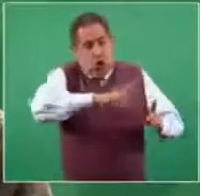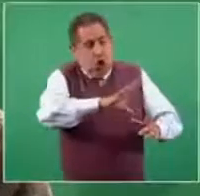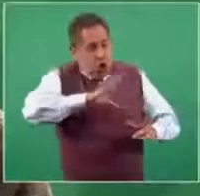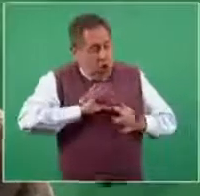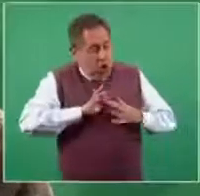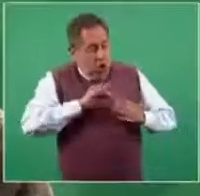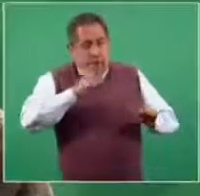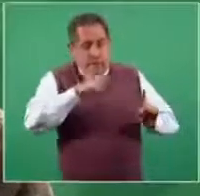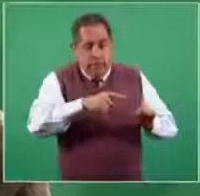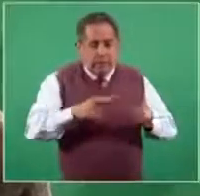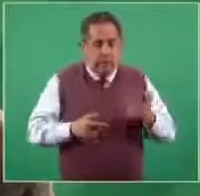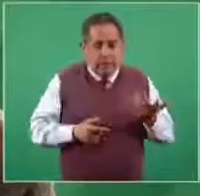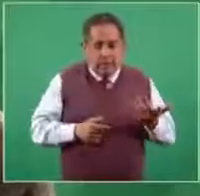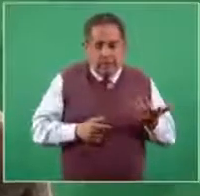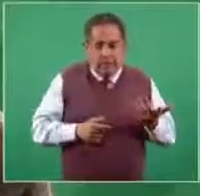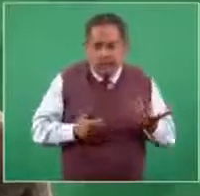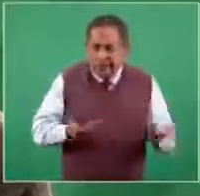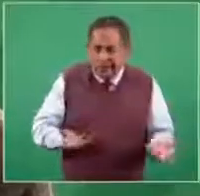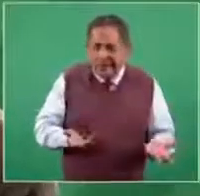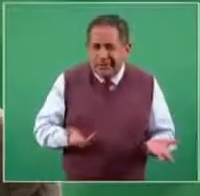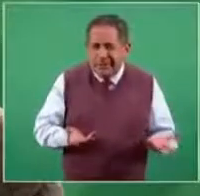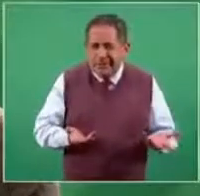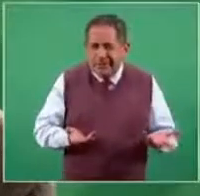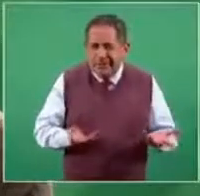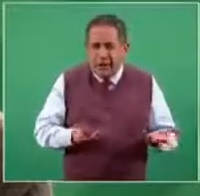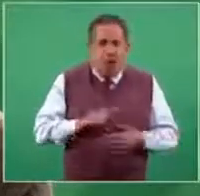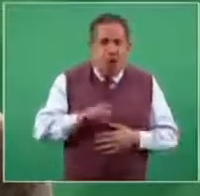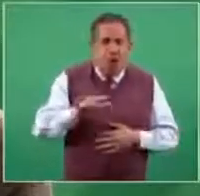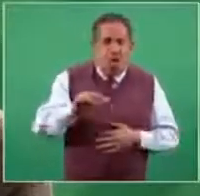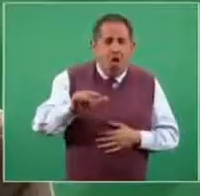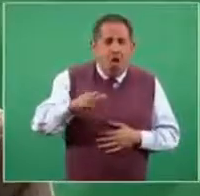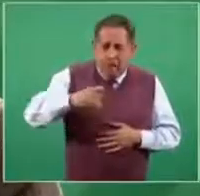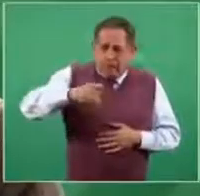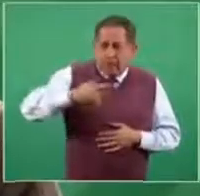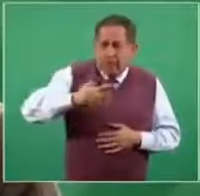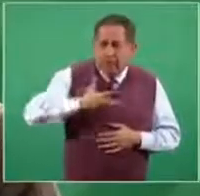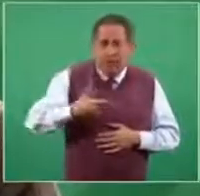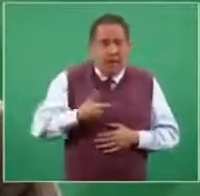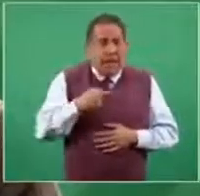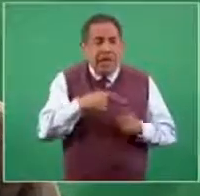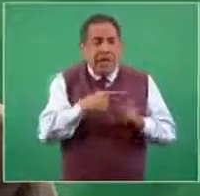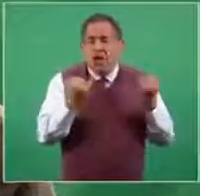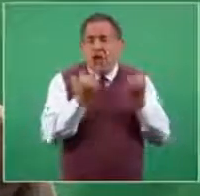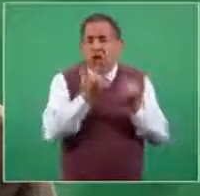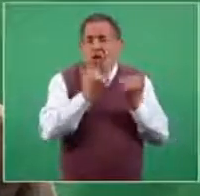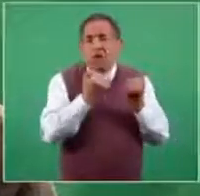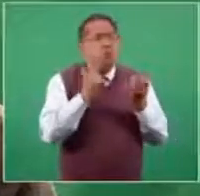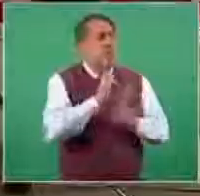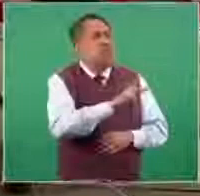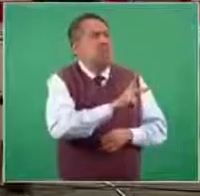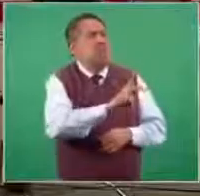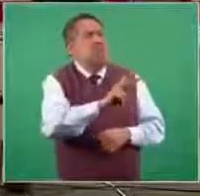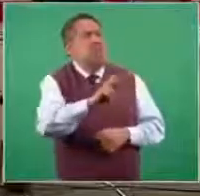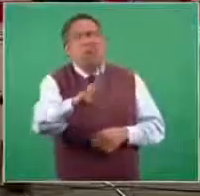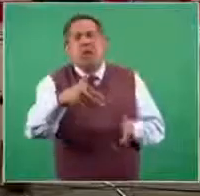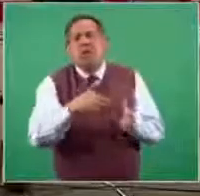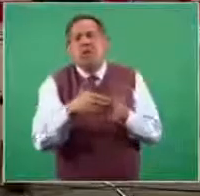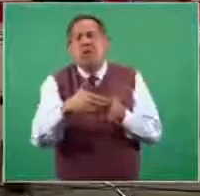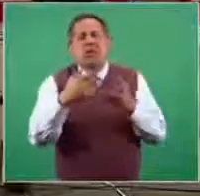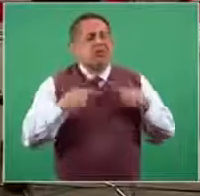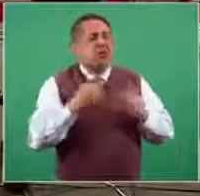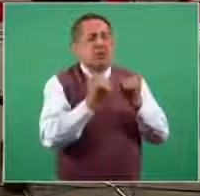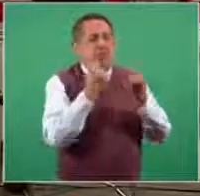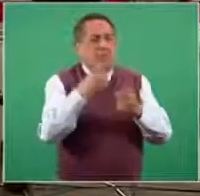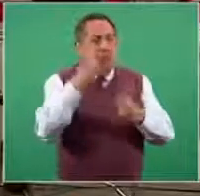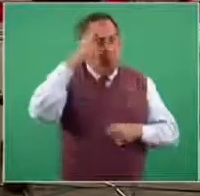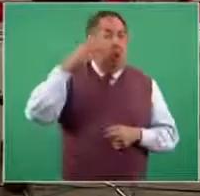relató. Este ejemplo lo podemos multiplicar por miles, por centenas de miles, quizá por millones en